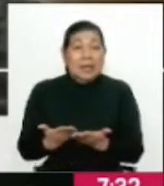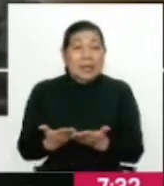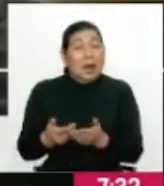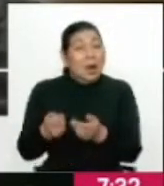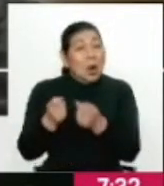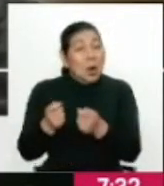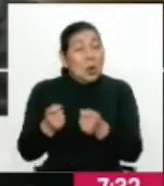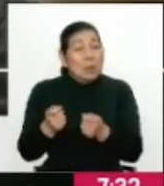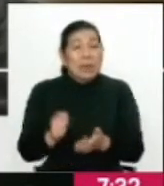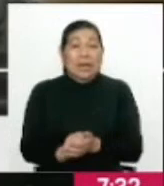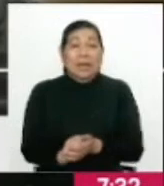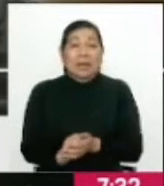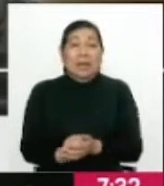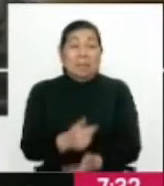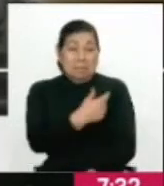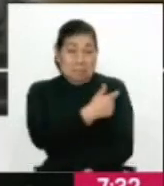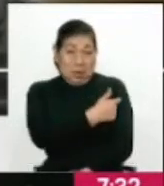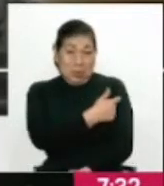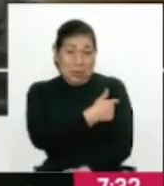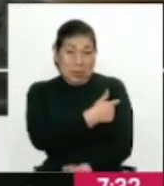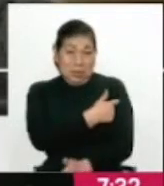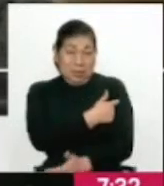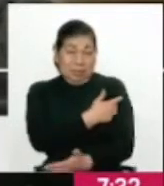obligándote a vacunarte.